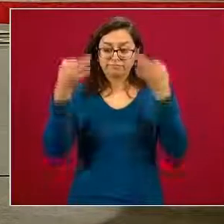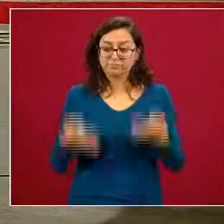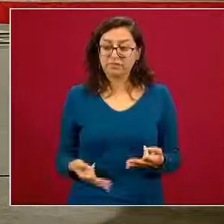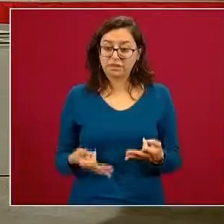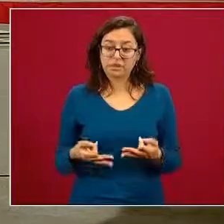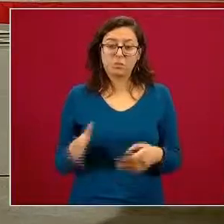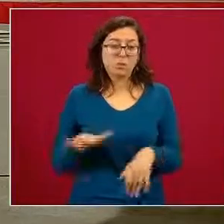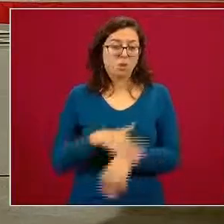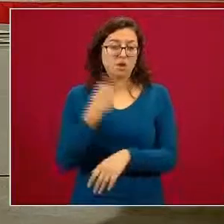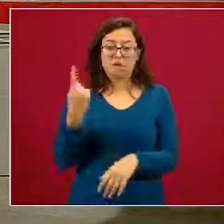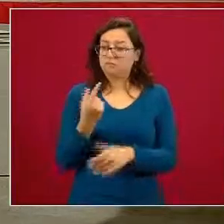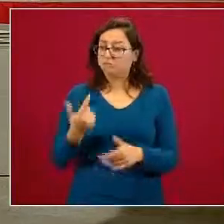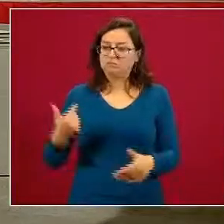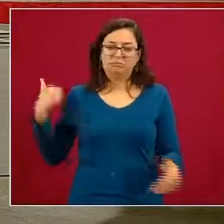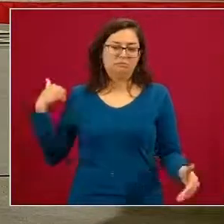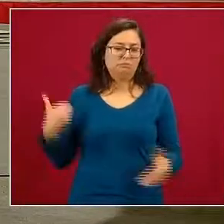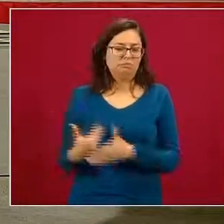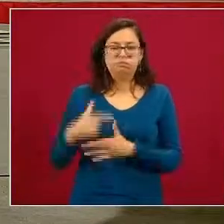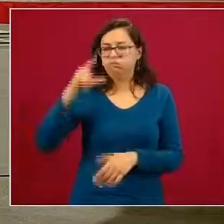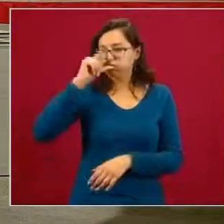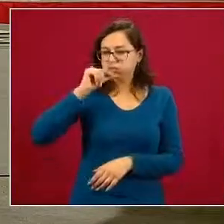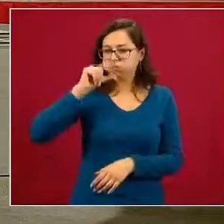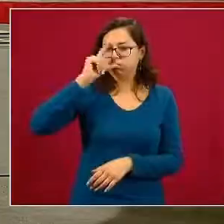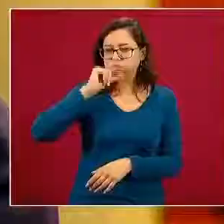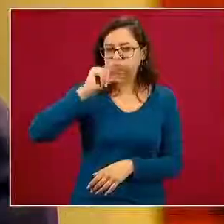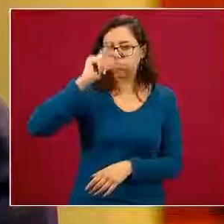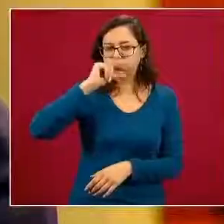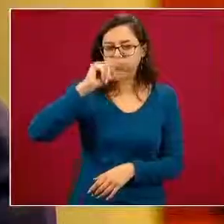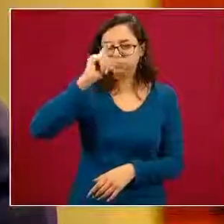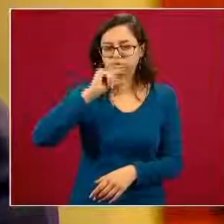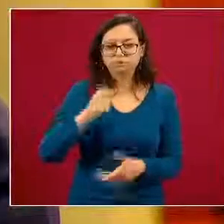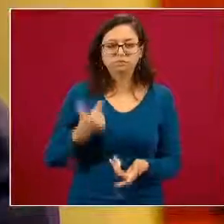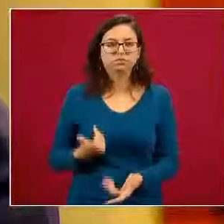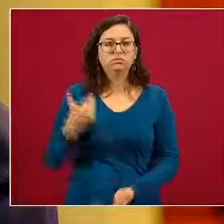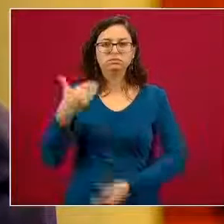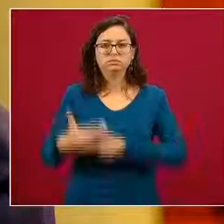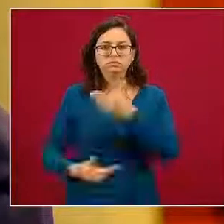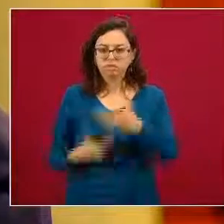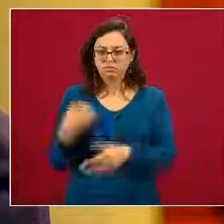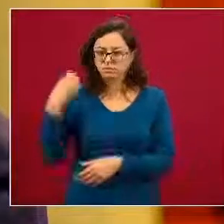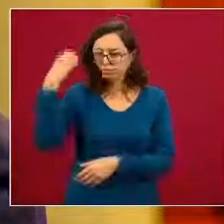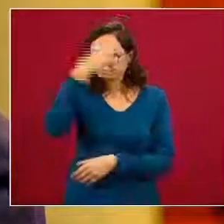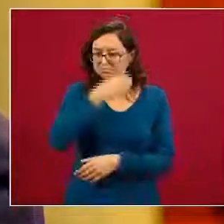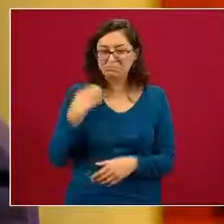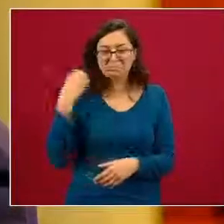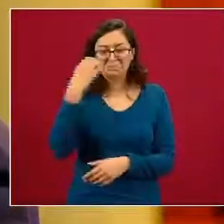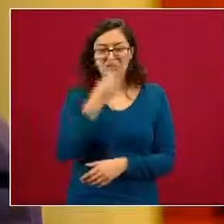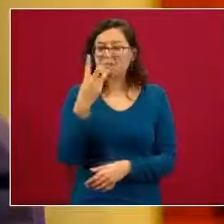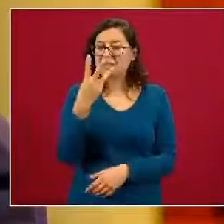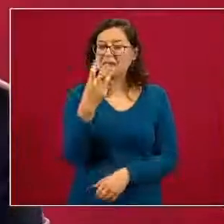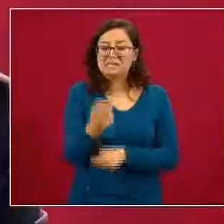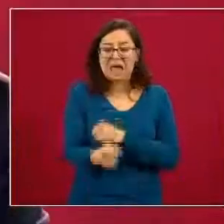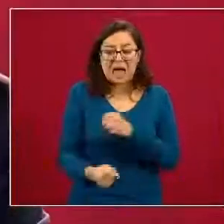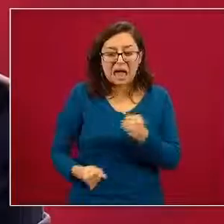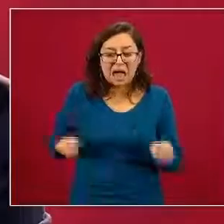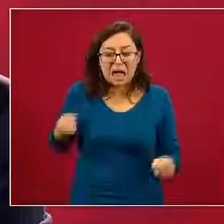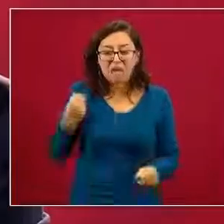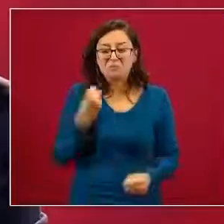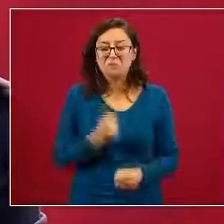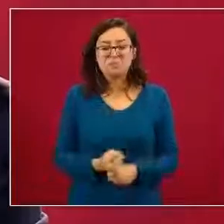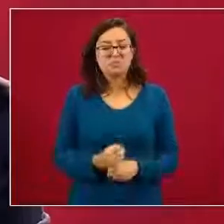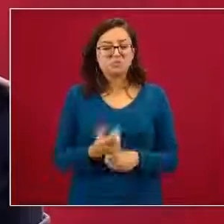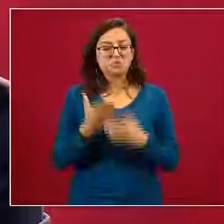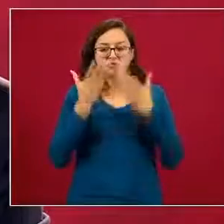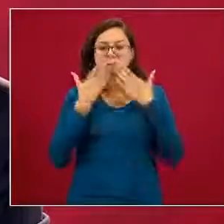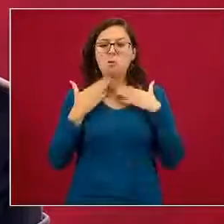ineficiente extraordinariamente ineficiente hay procesos de evaluación que pueden durar hasta tres años y no hay